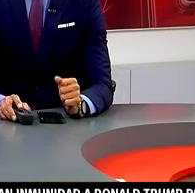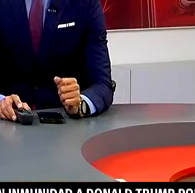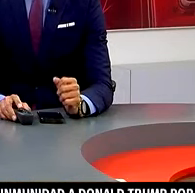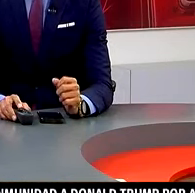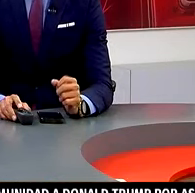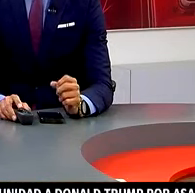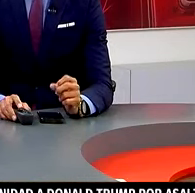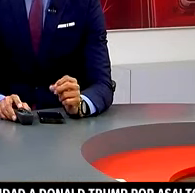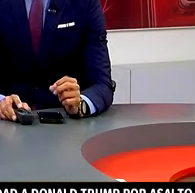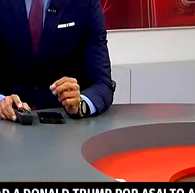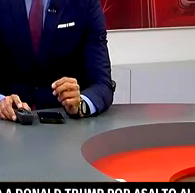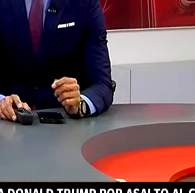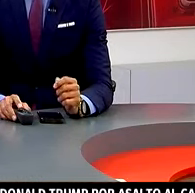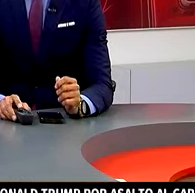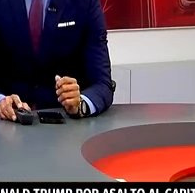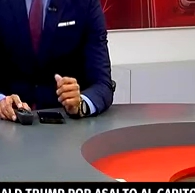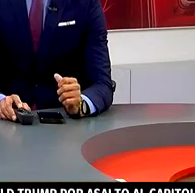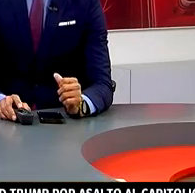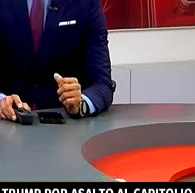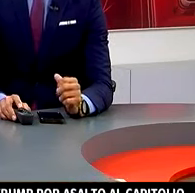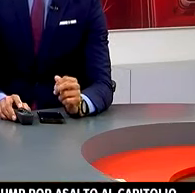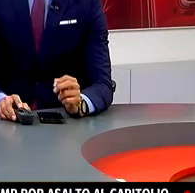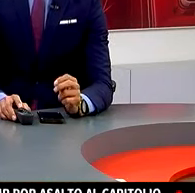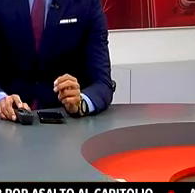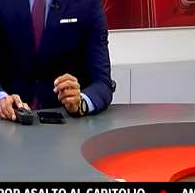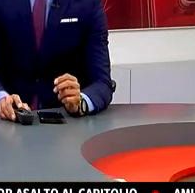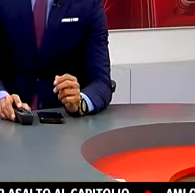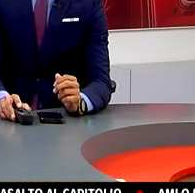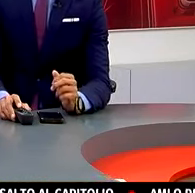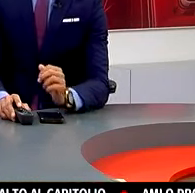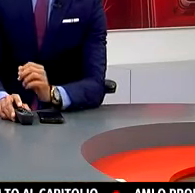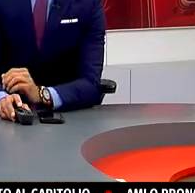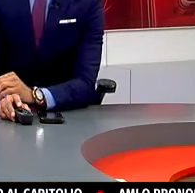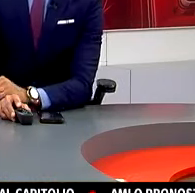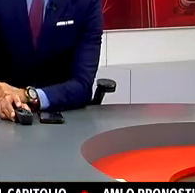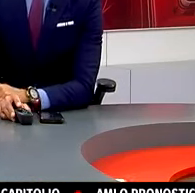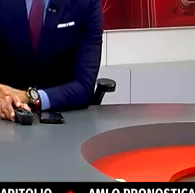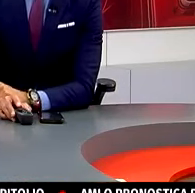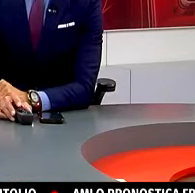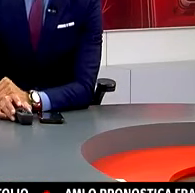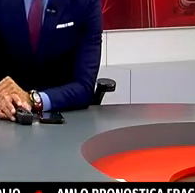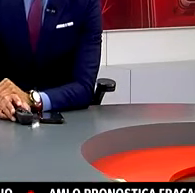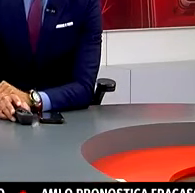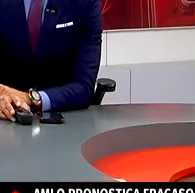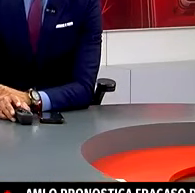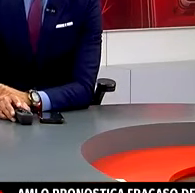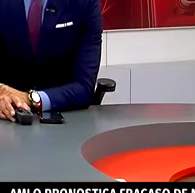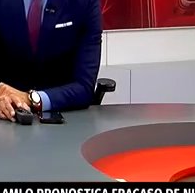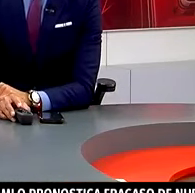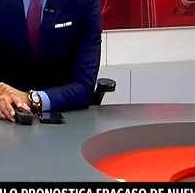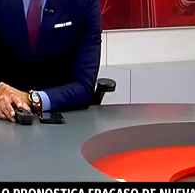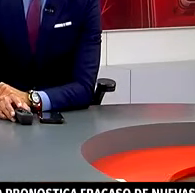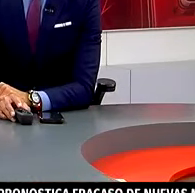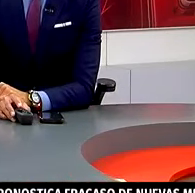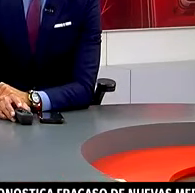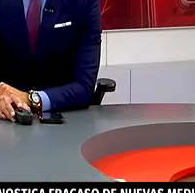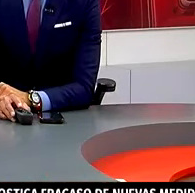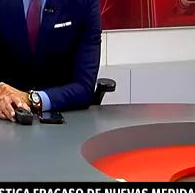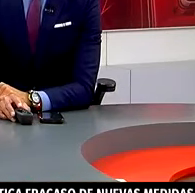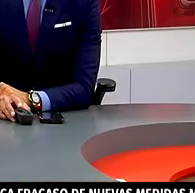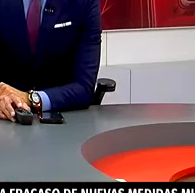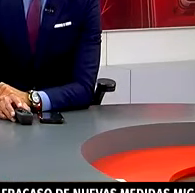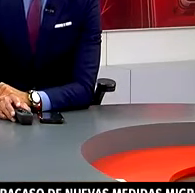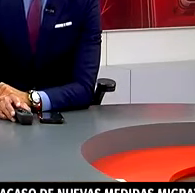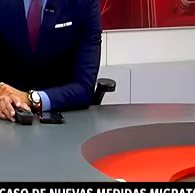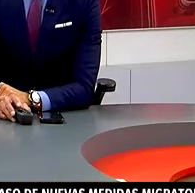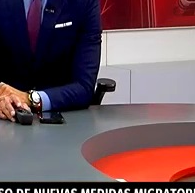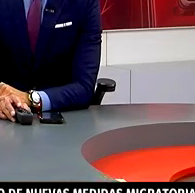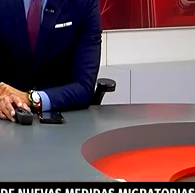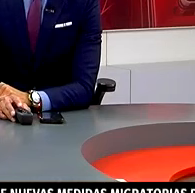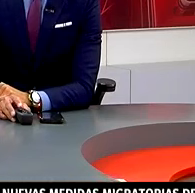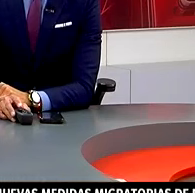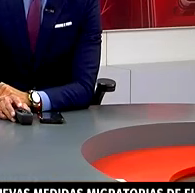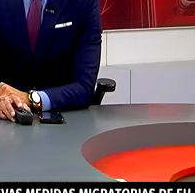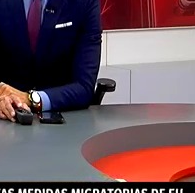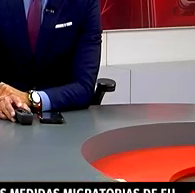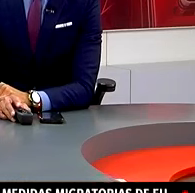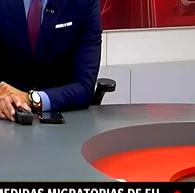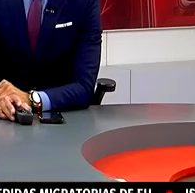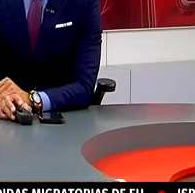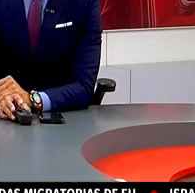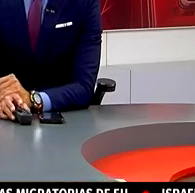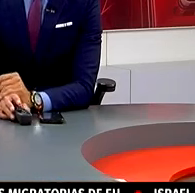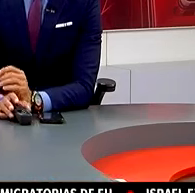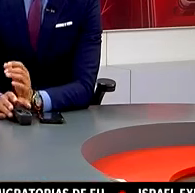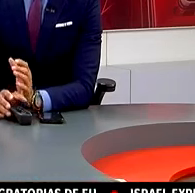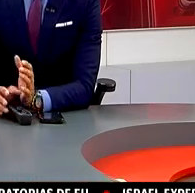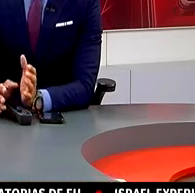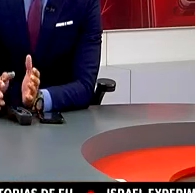tardes. Un gusto saludarte a ti y también a tu auditorio. ¿Qué lectura le damos a esto que ayer anuncia el presidente Andrés Manuel López Obrador en estas reformas